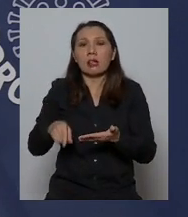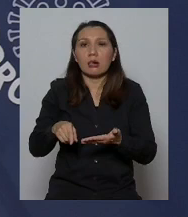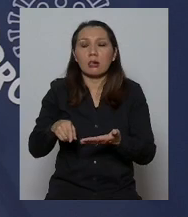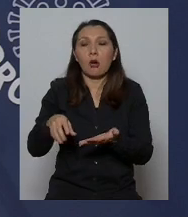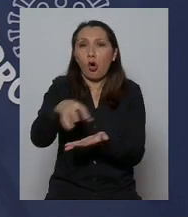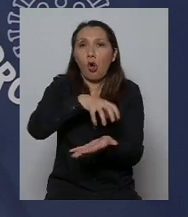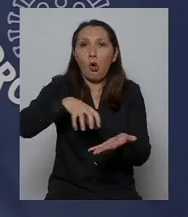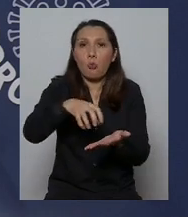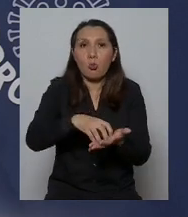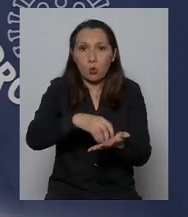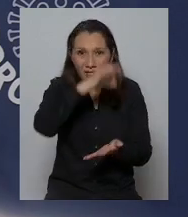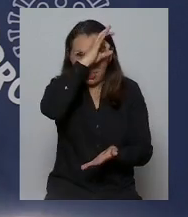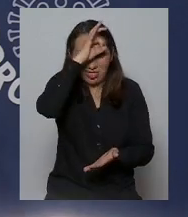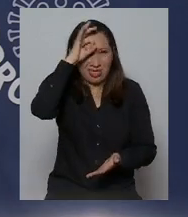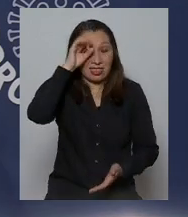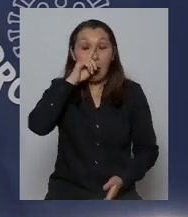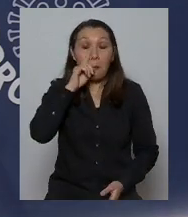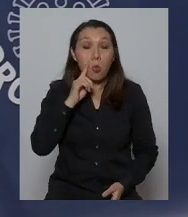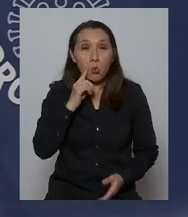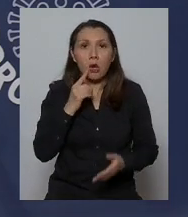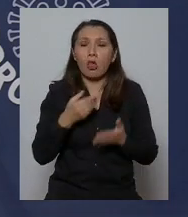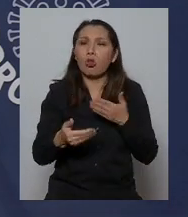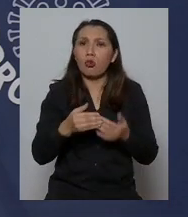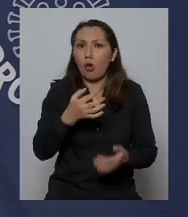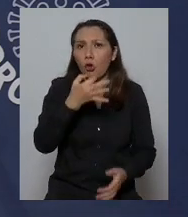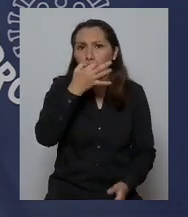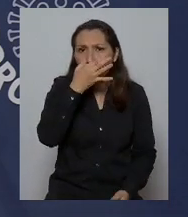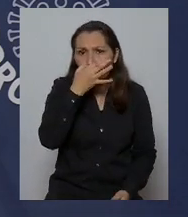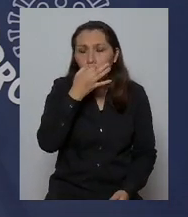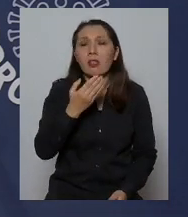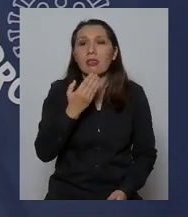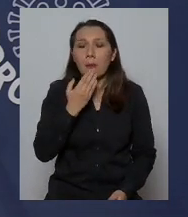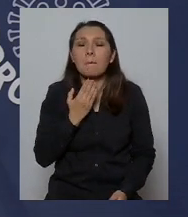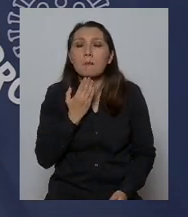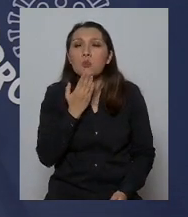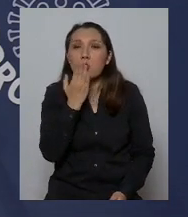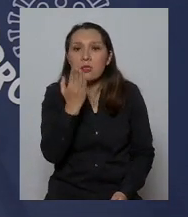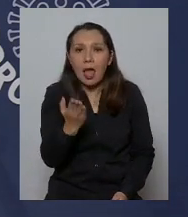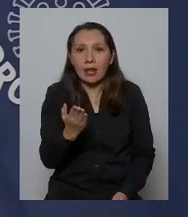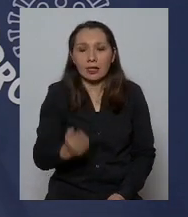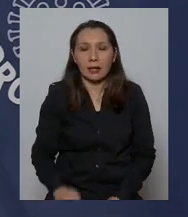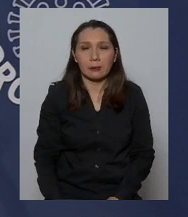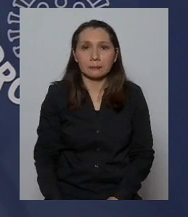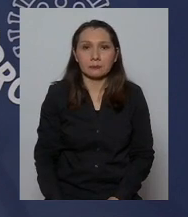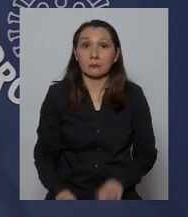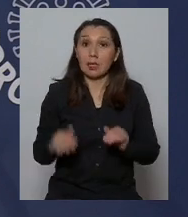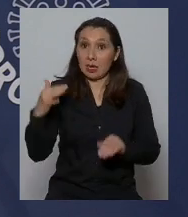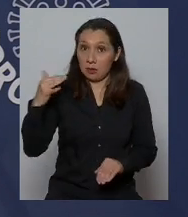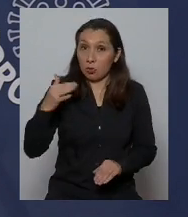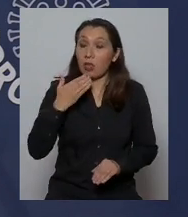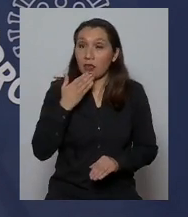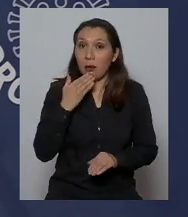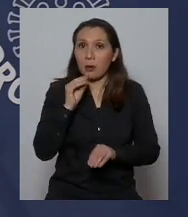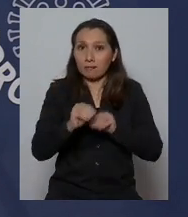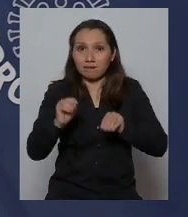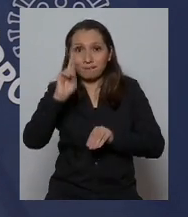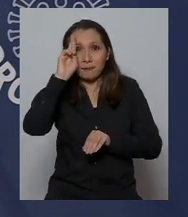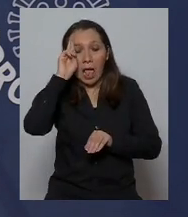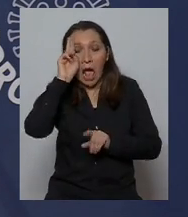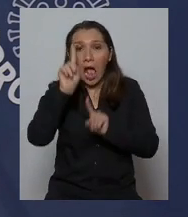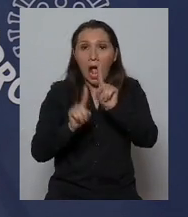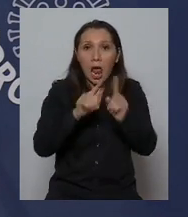comuna de Temuco de Osorno y de Punta Arenas también es importante recordar